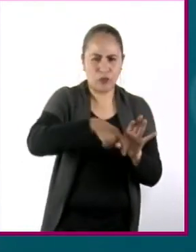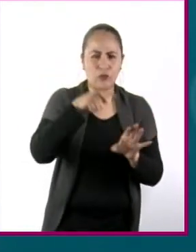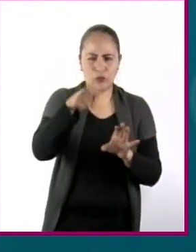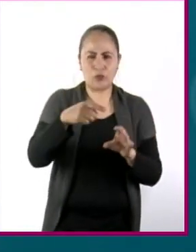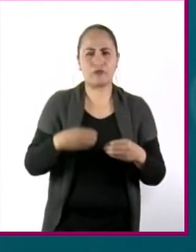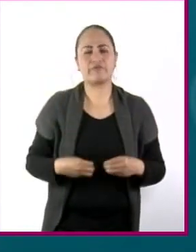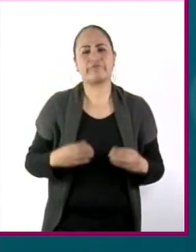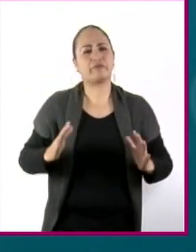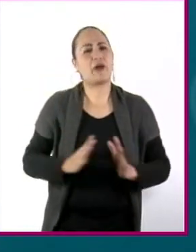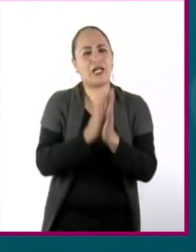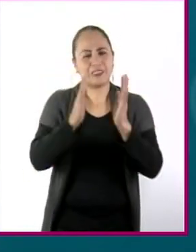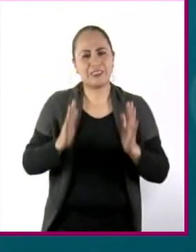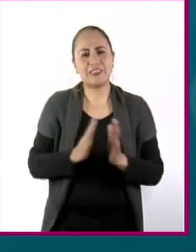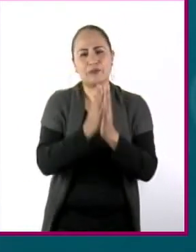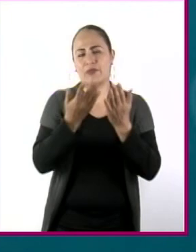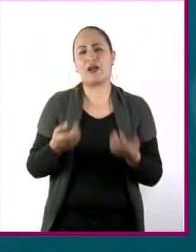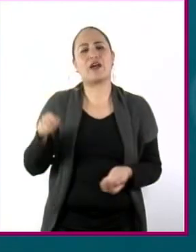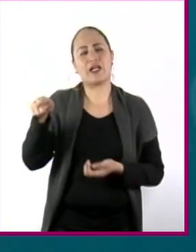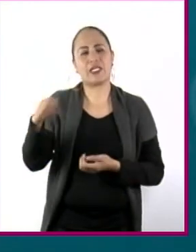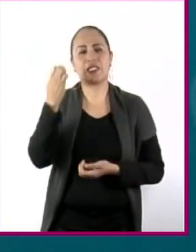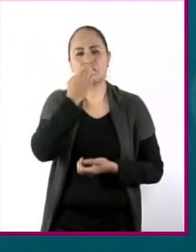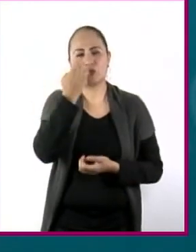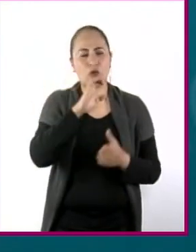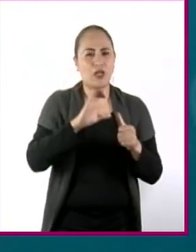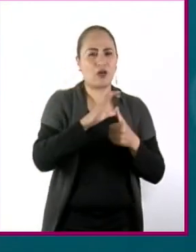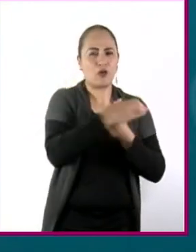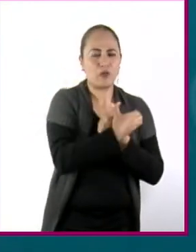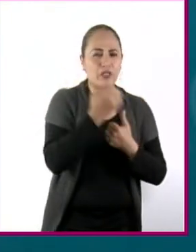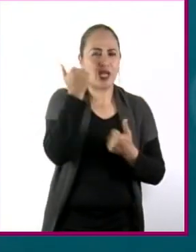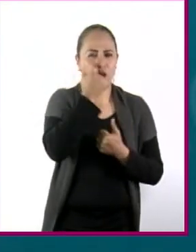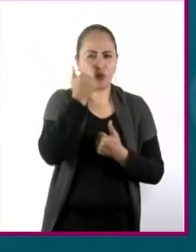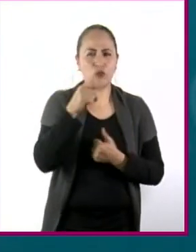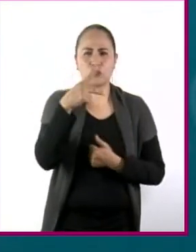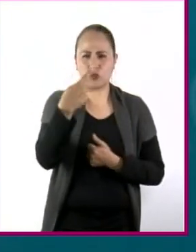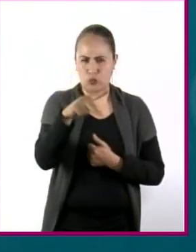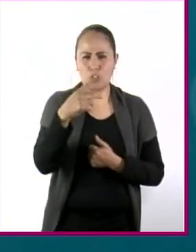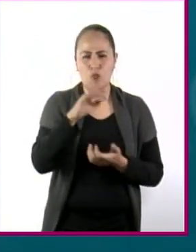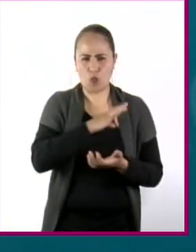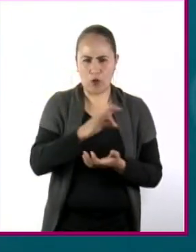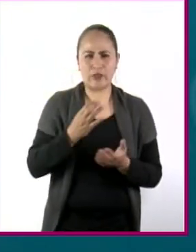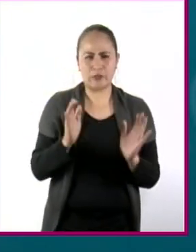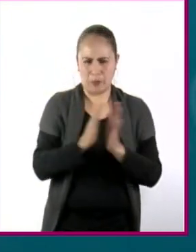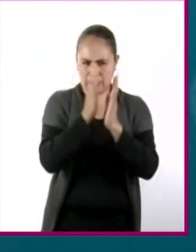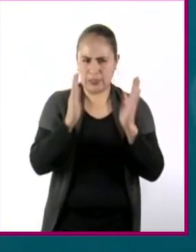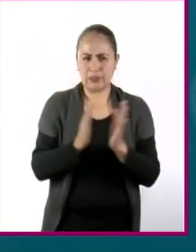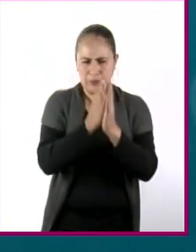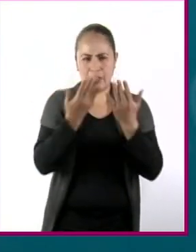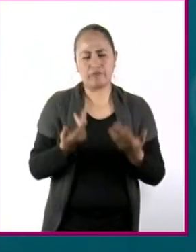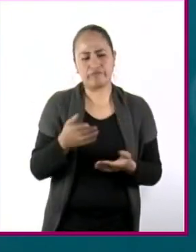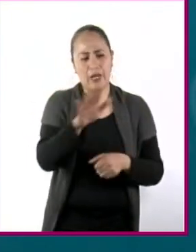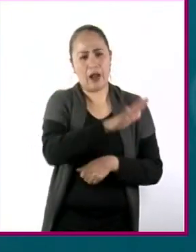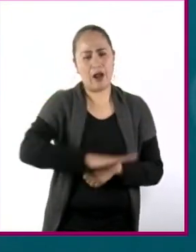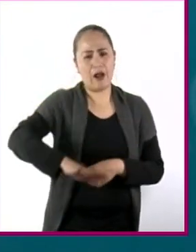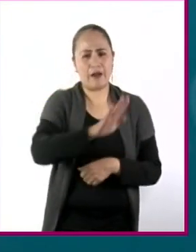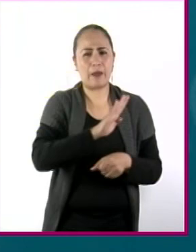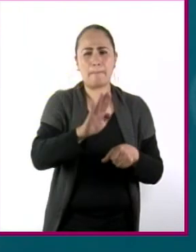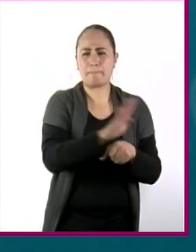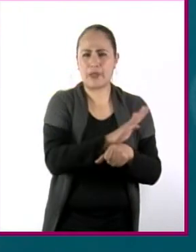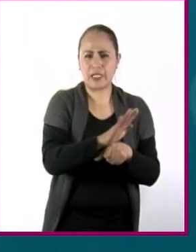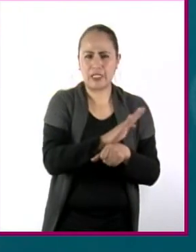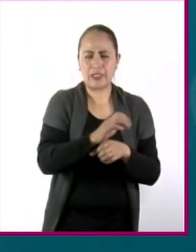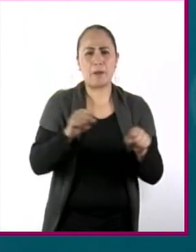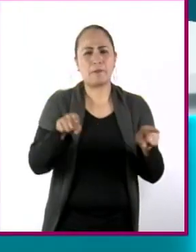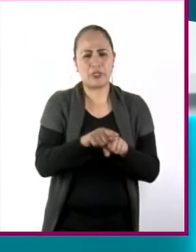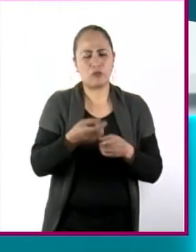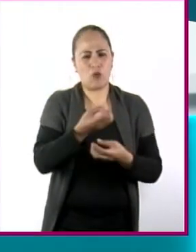Tu escuela y los comités estudiantiles son tus espacios de participación El bienestar colectivo y la sana convivencia